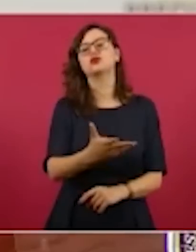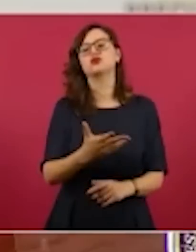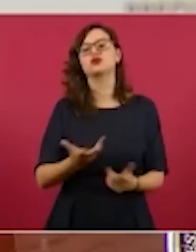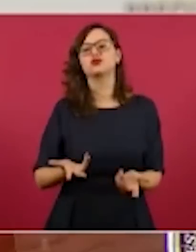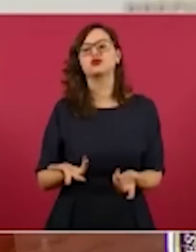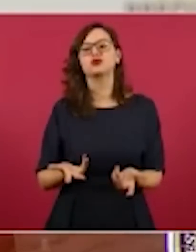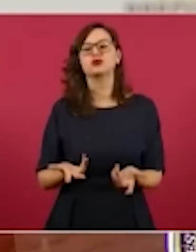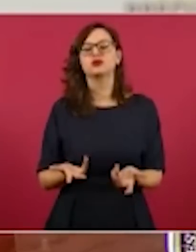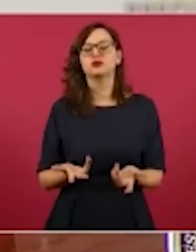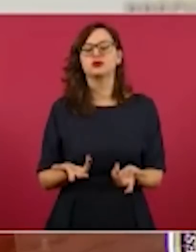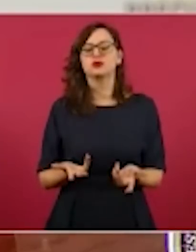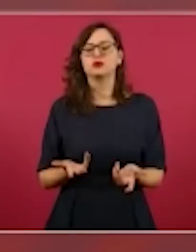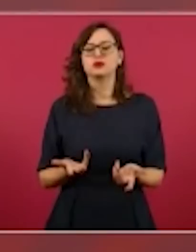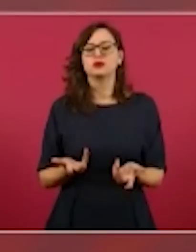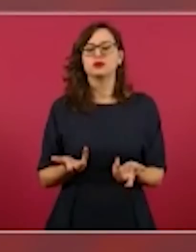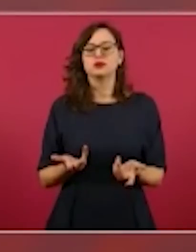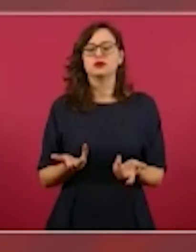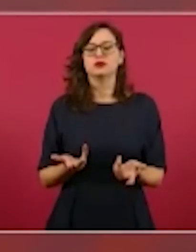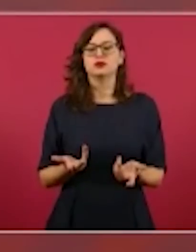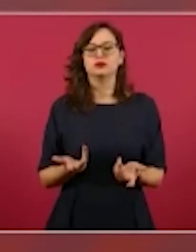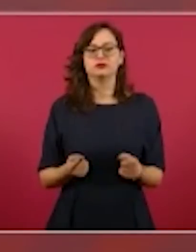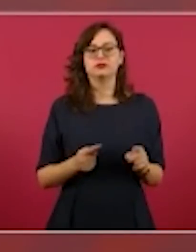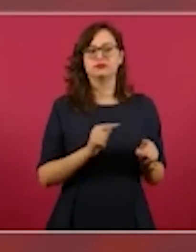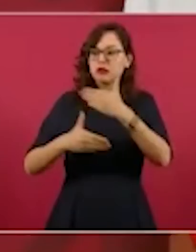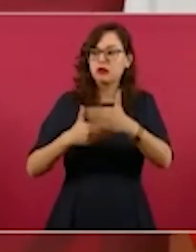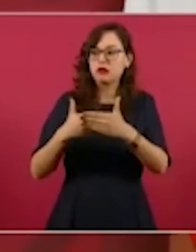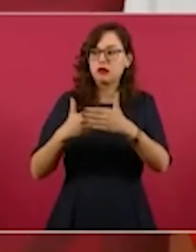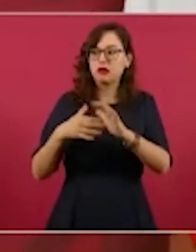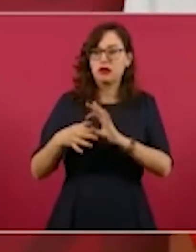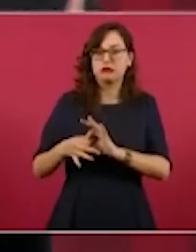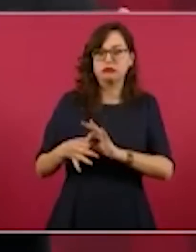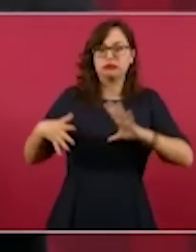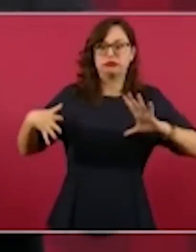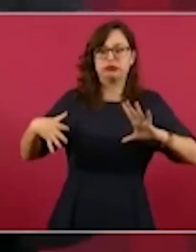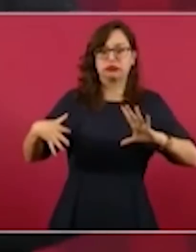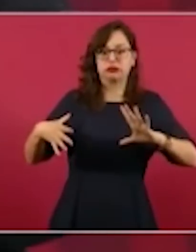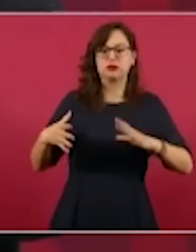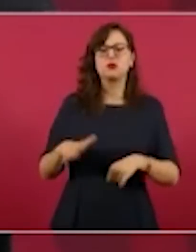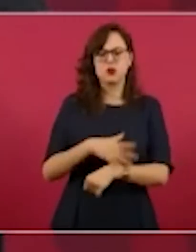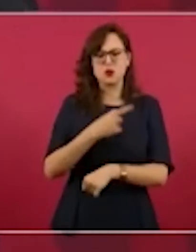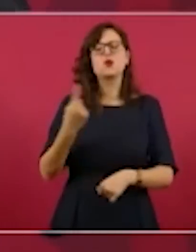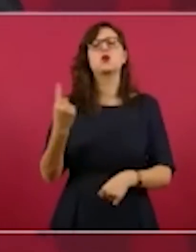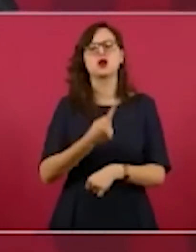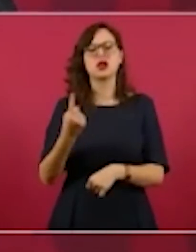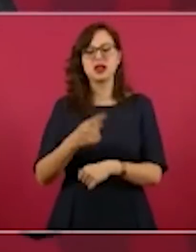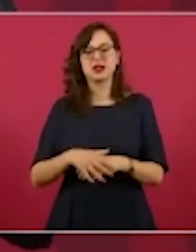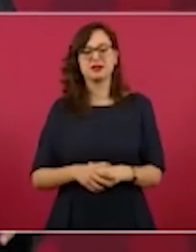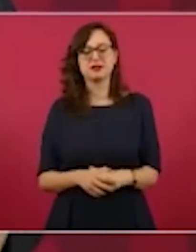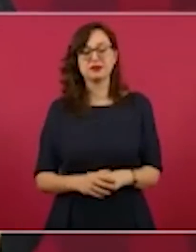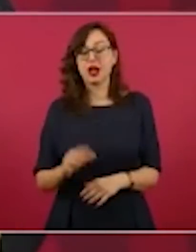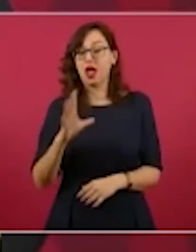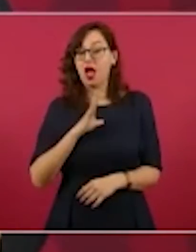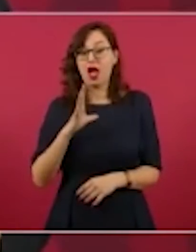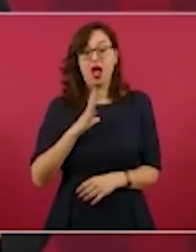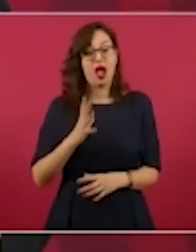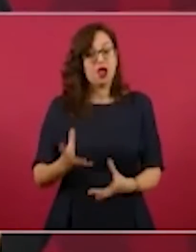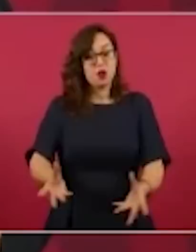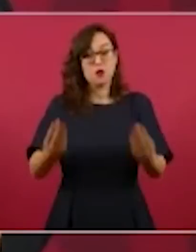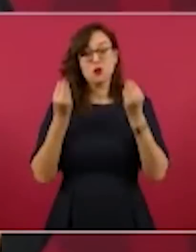de todos los sectores. Hay muchas interrogantes,